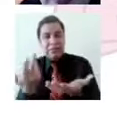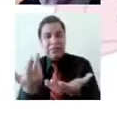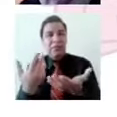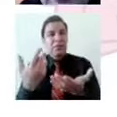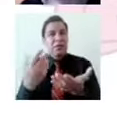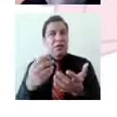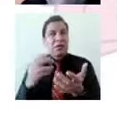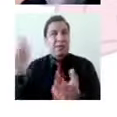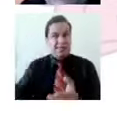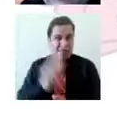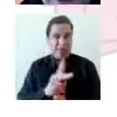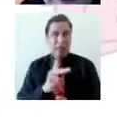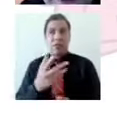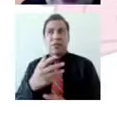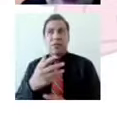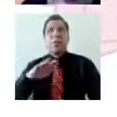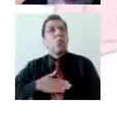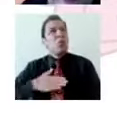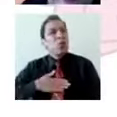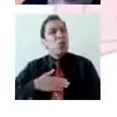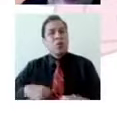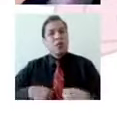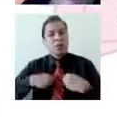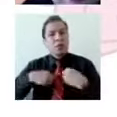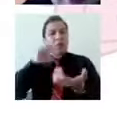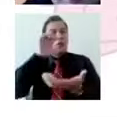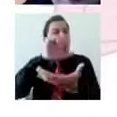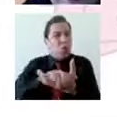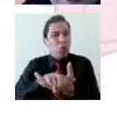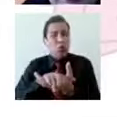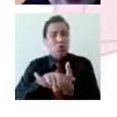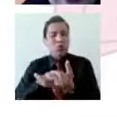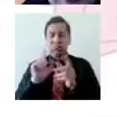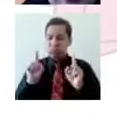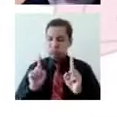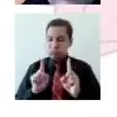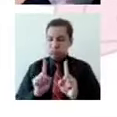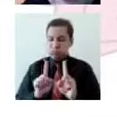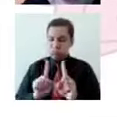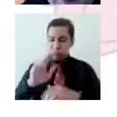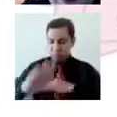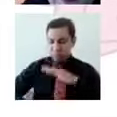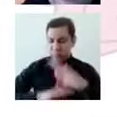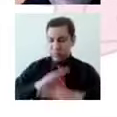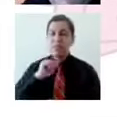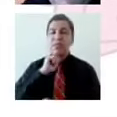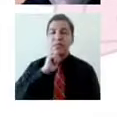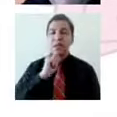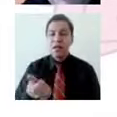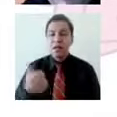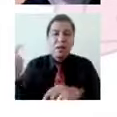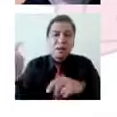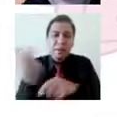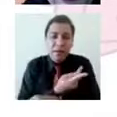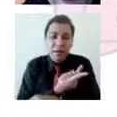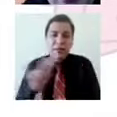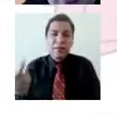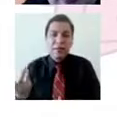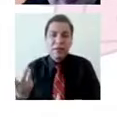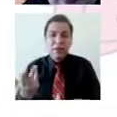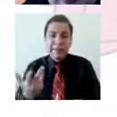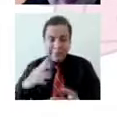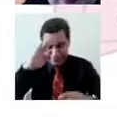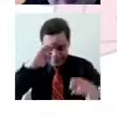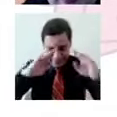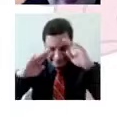esa amiga, esa profesionista, ese jefe, etcétera, ¿qué pasa? ¿Cuáles son los primeros pensamientos que les